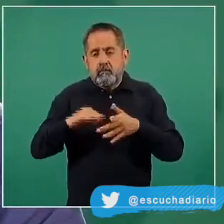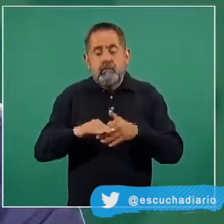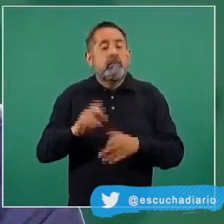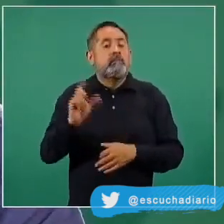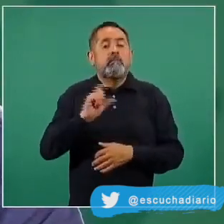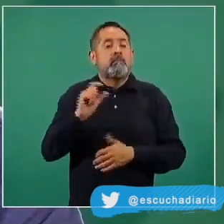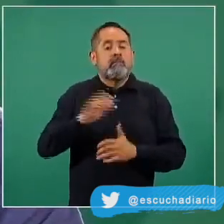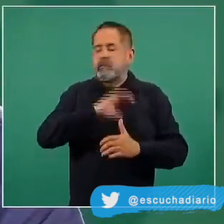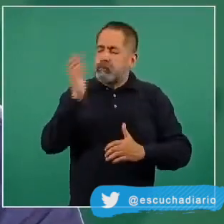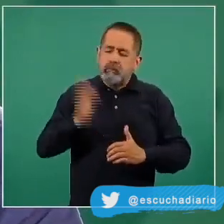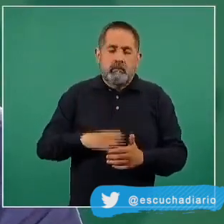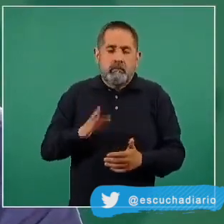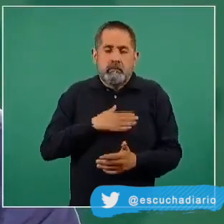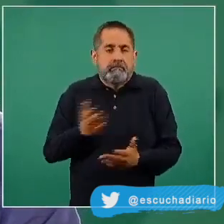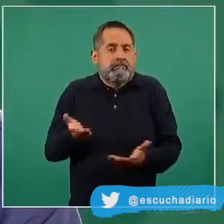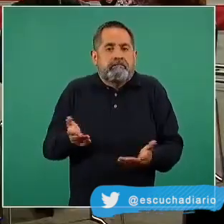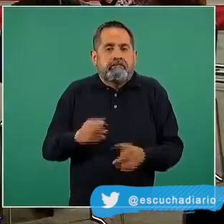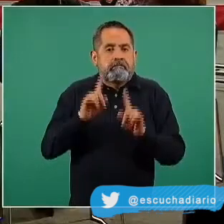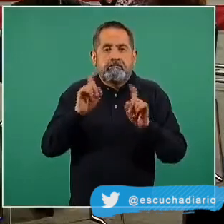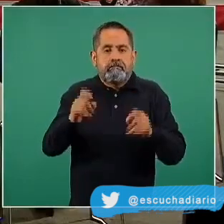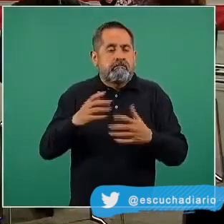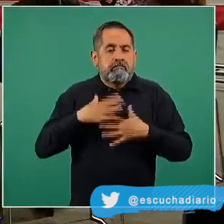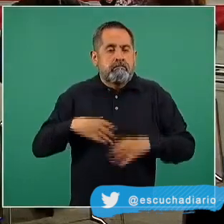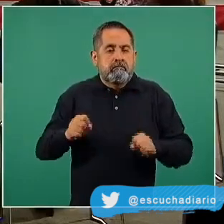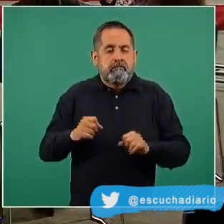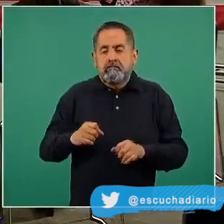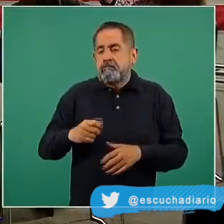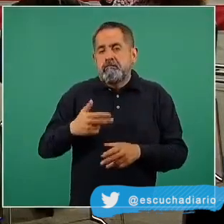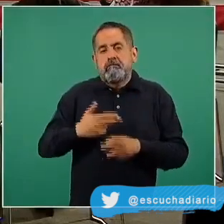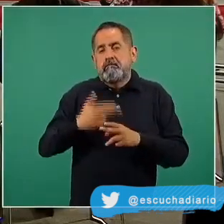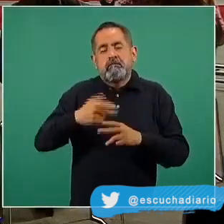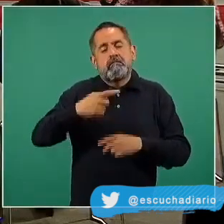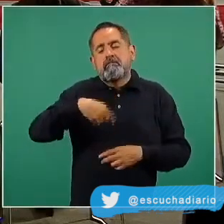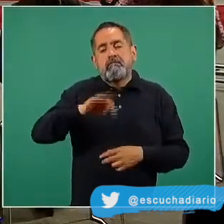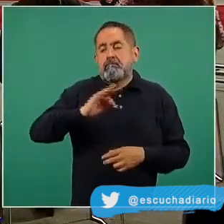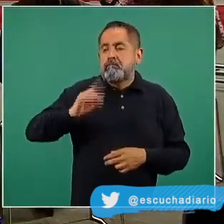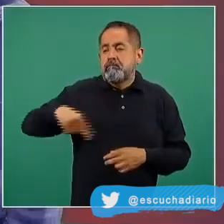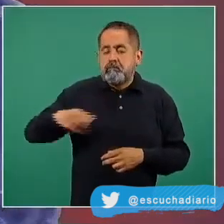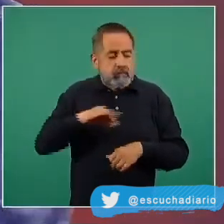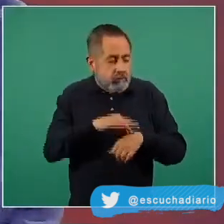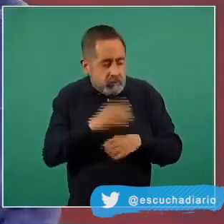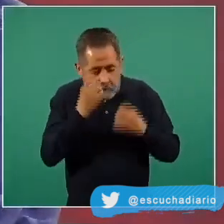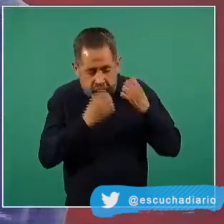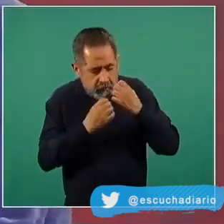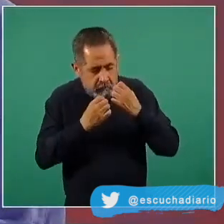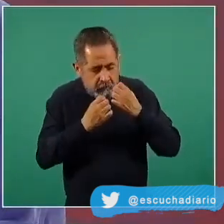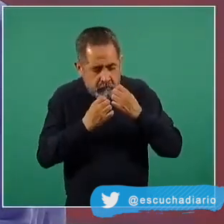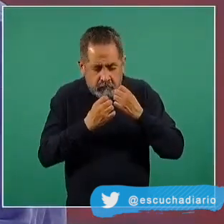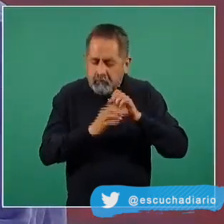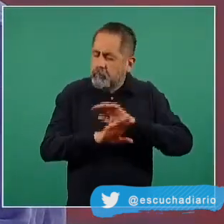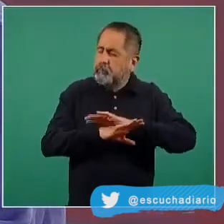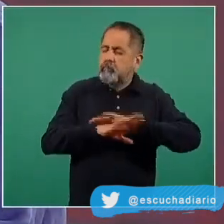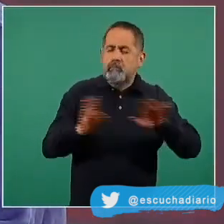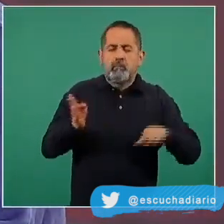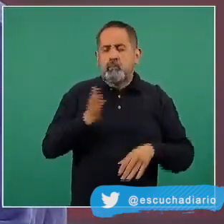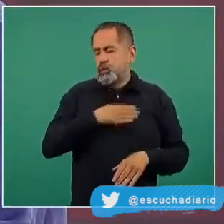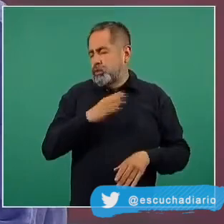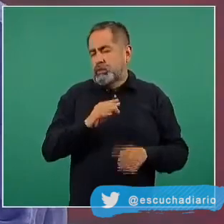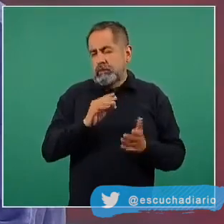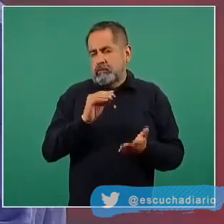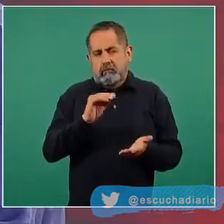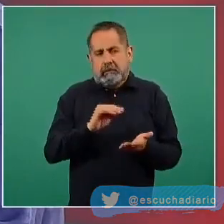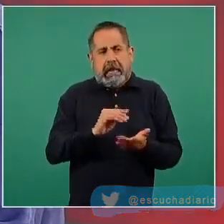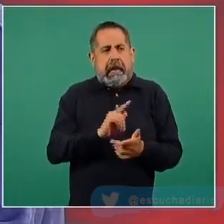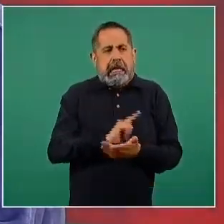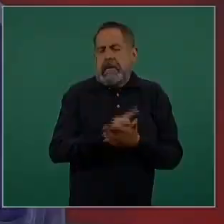el tiempo que sea necesario, hasta que los equipos médicos identifiquen que ya con tranquilidad se puede egresar a la persona